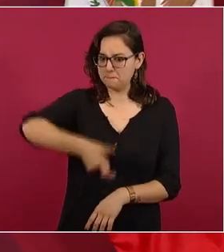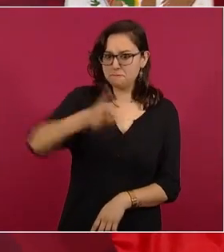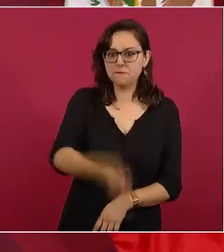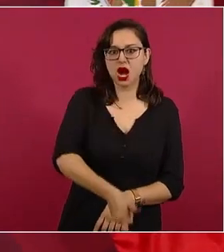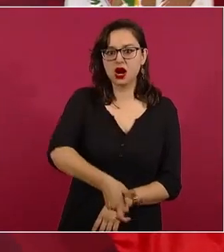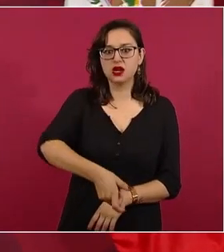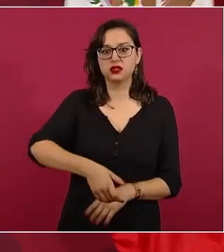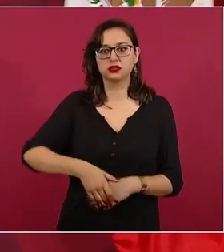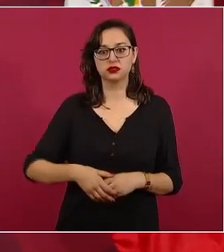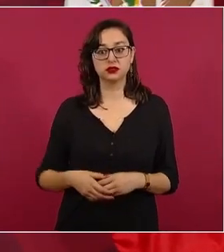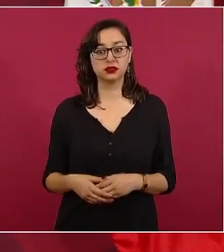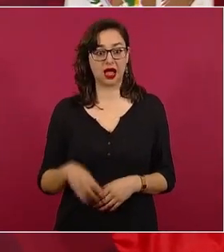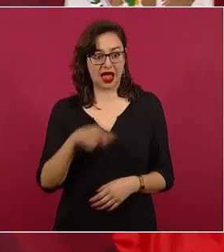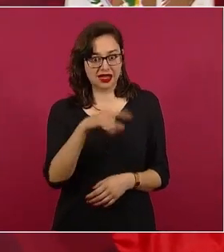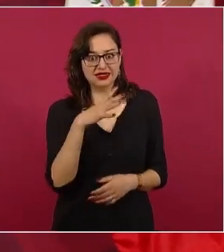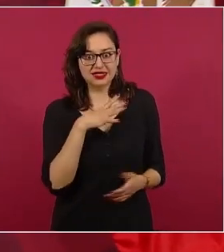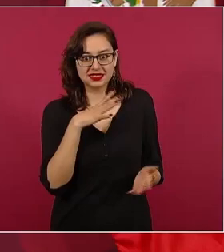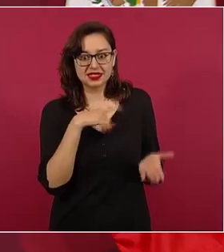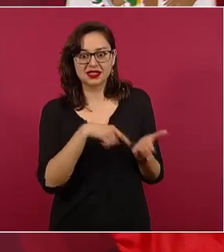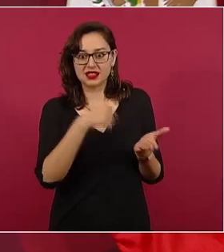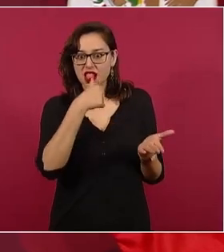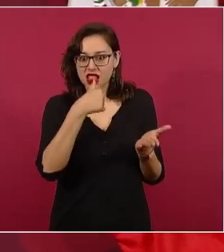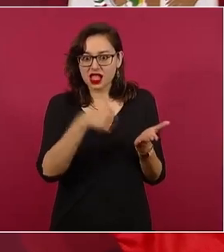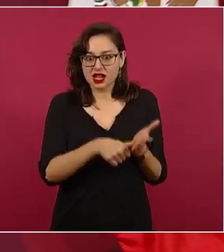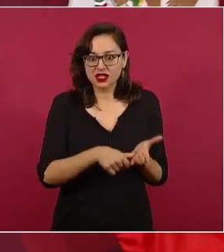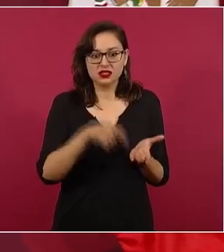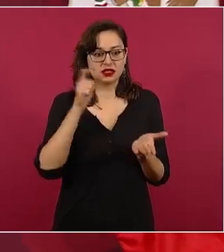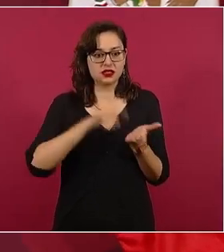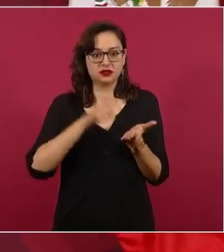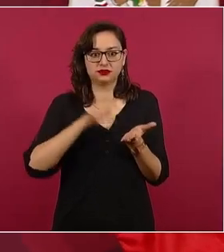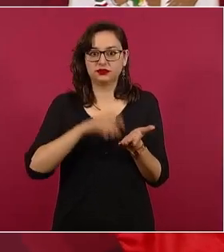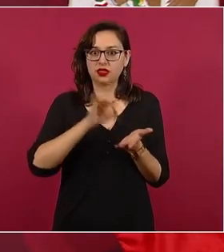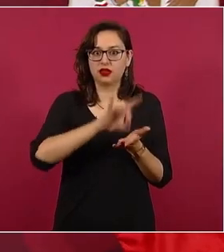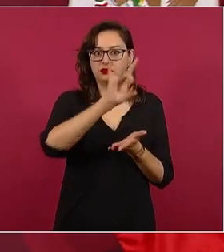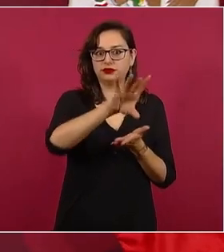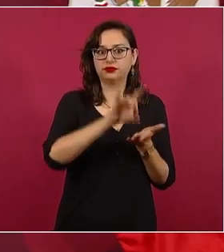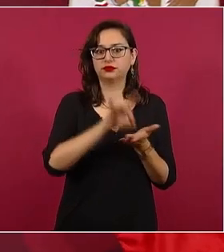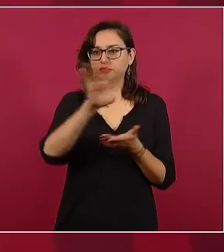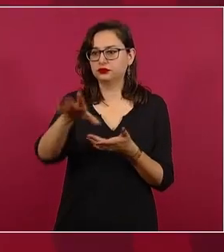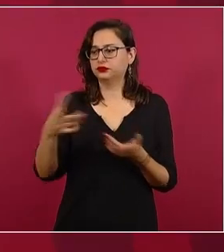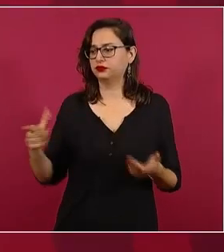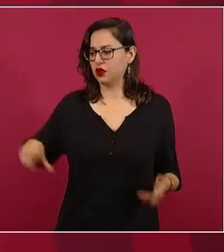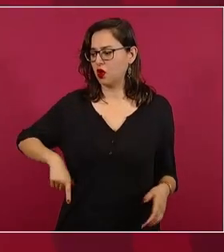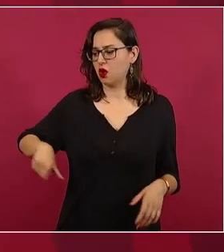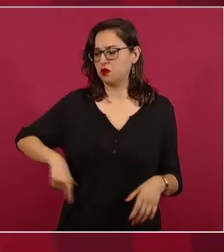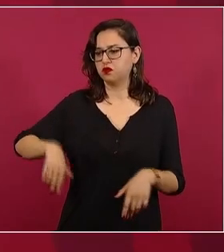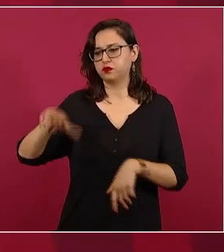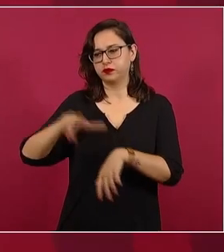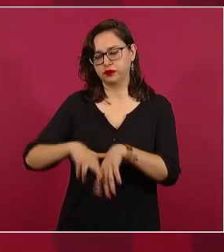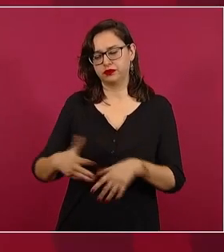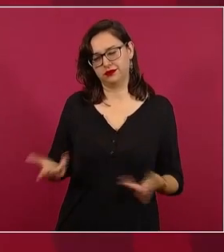y ahí hay telegramas diciéndole a los gobernadores mira, te doy un consejo.